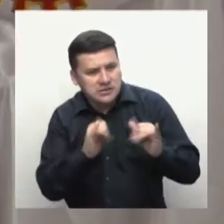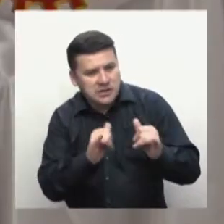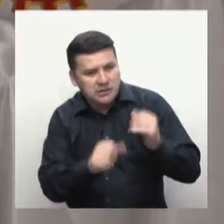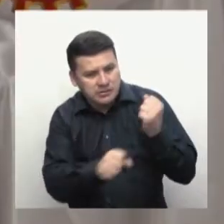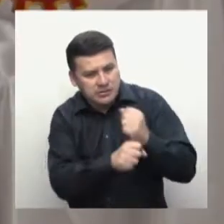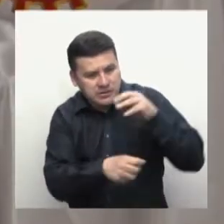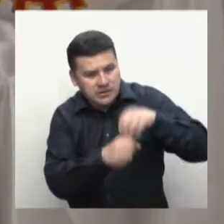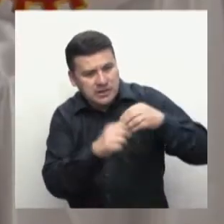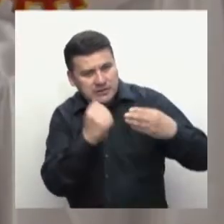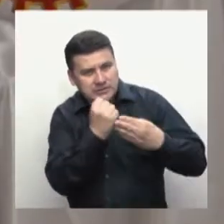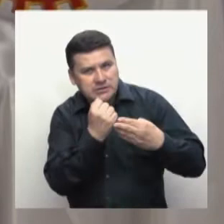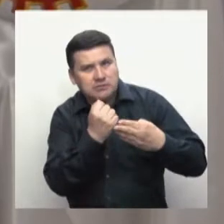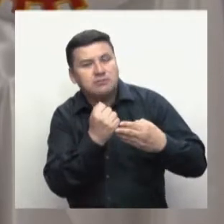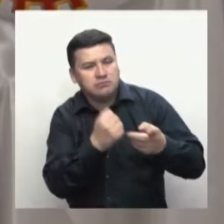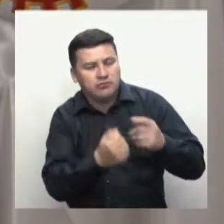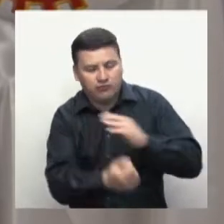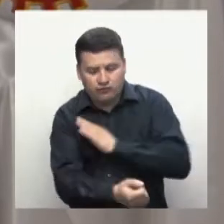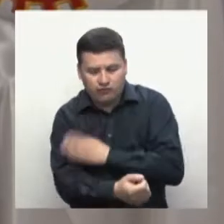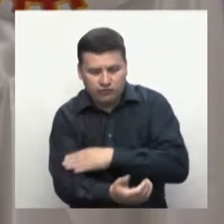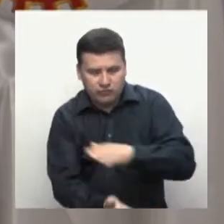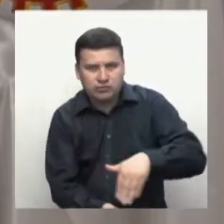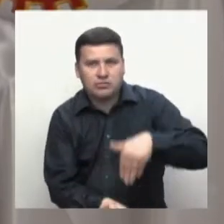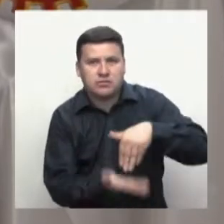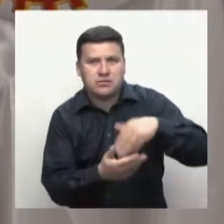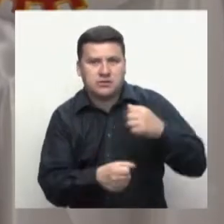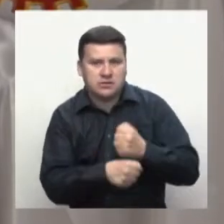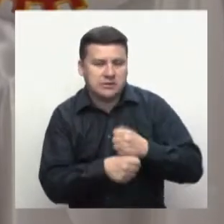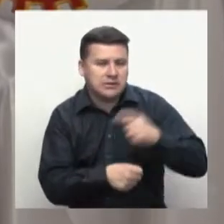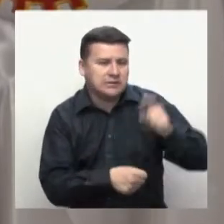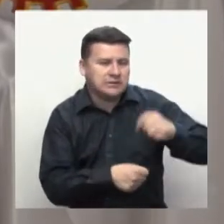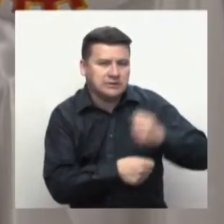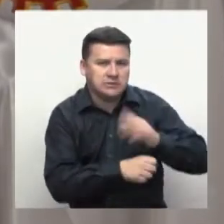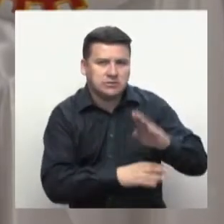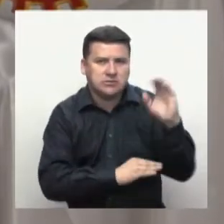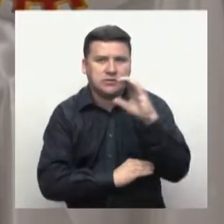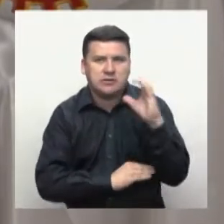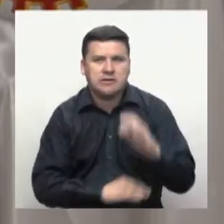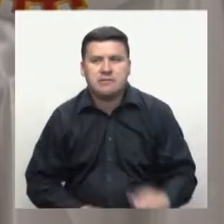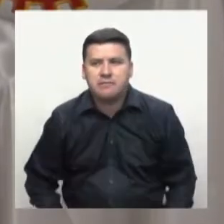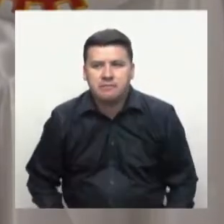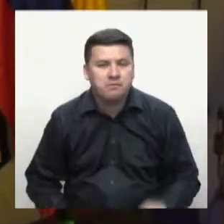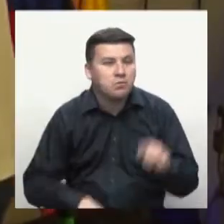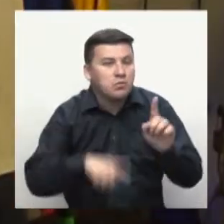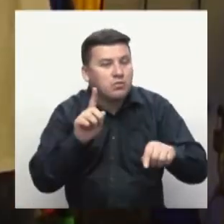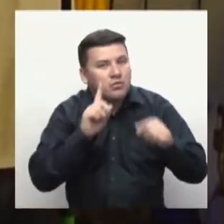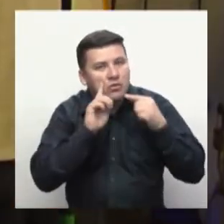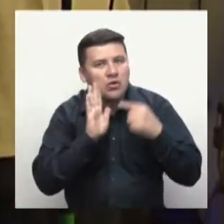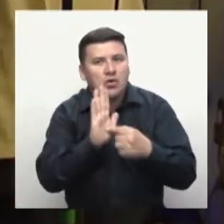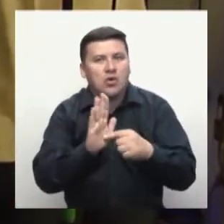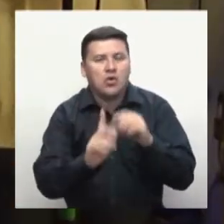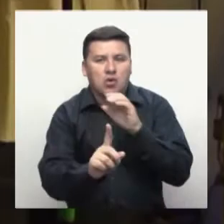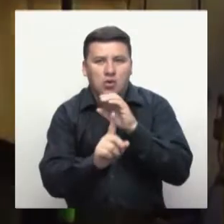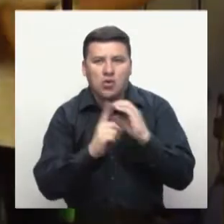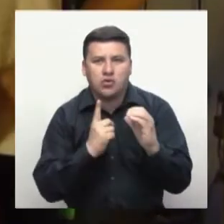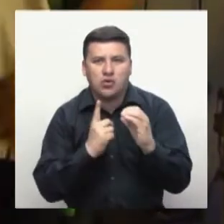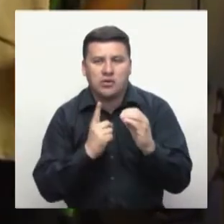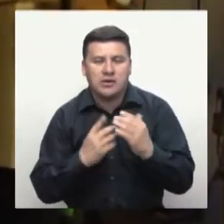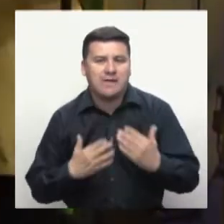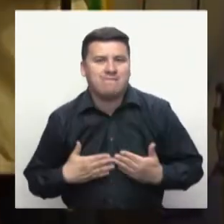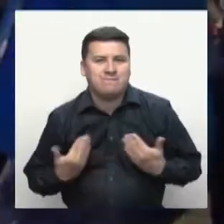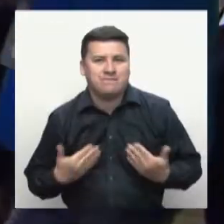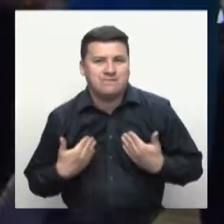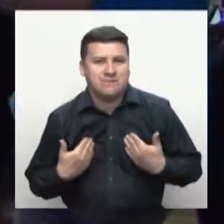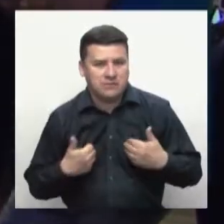y con todo el trabajo que están desarrollando en el SENA van a fortalecer el trabajo que necesita Colombia. Algunas muestras culturales